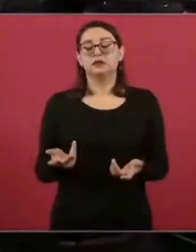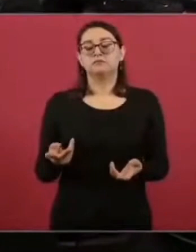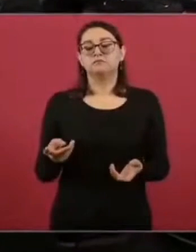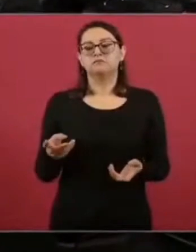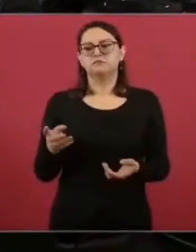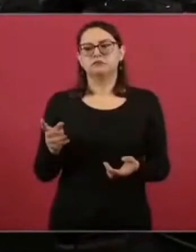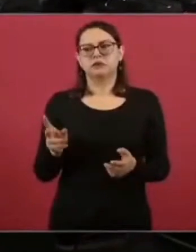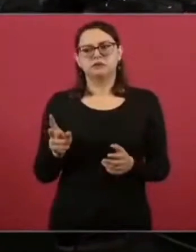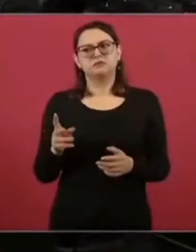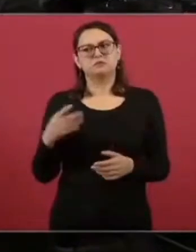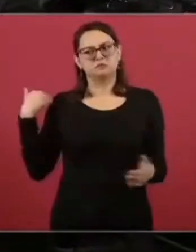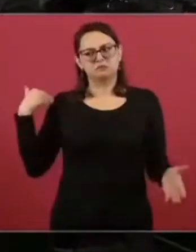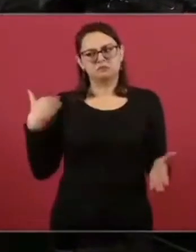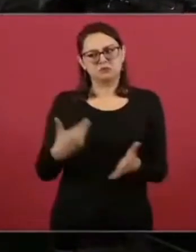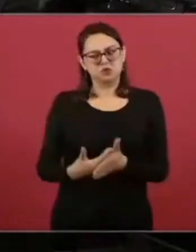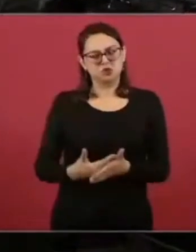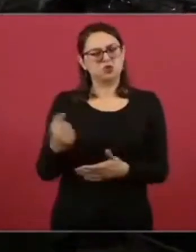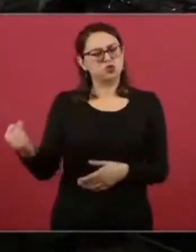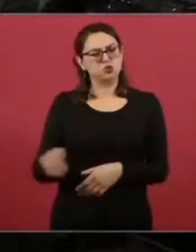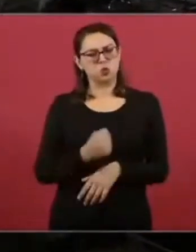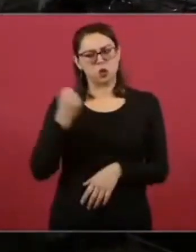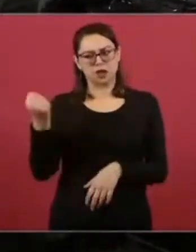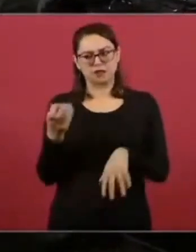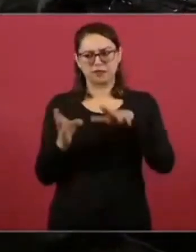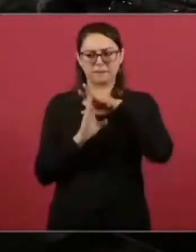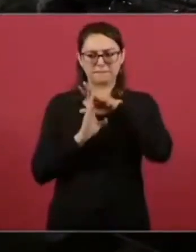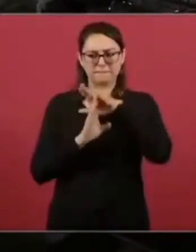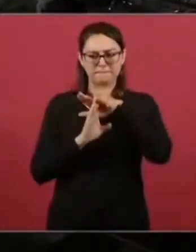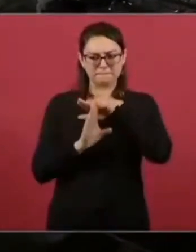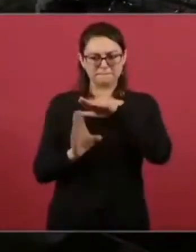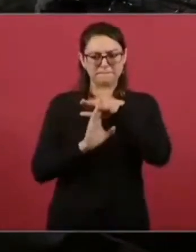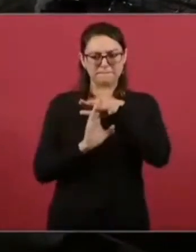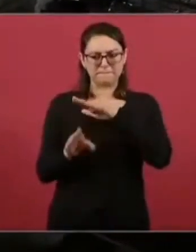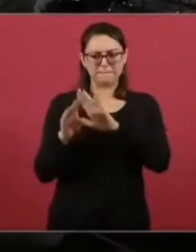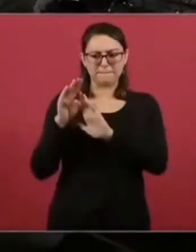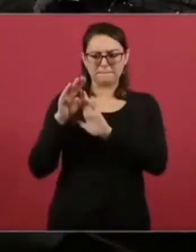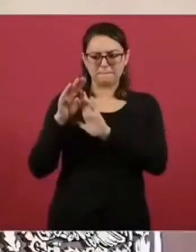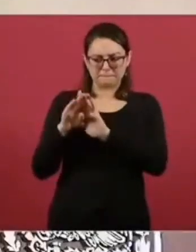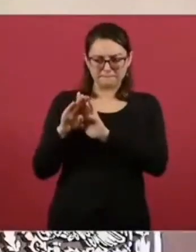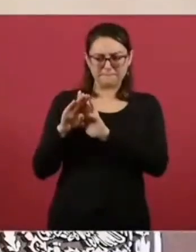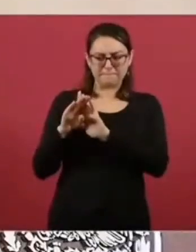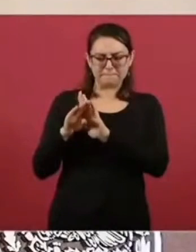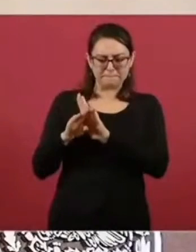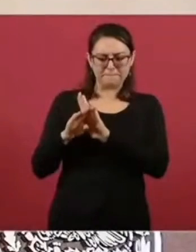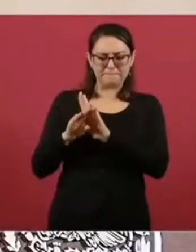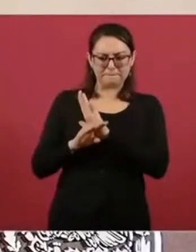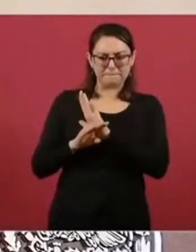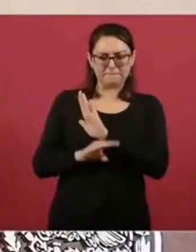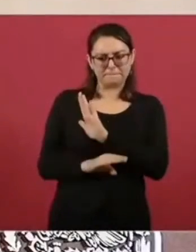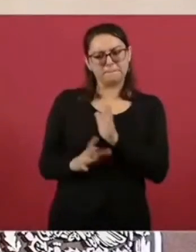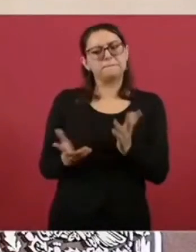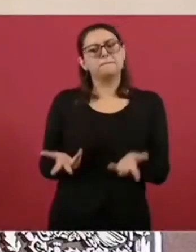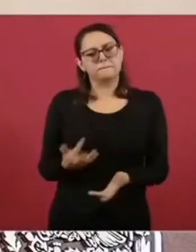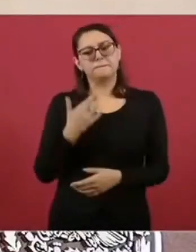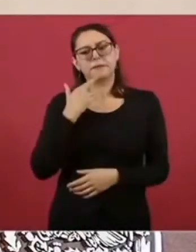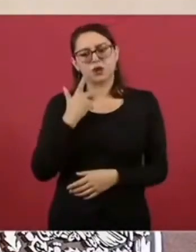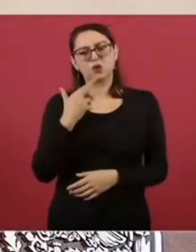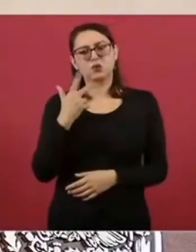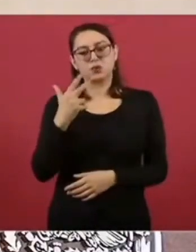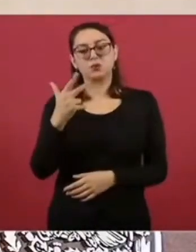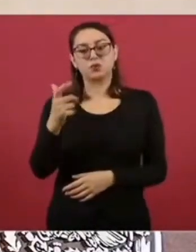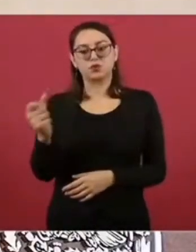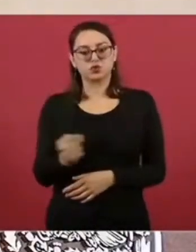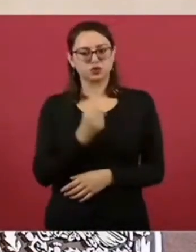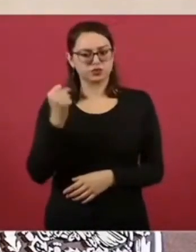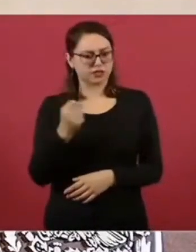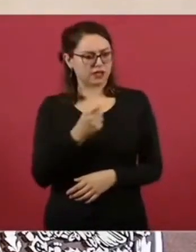lo de el informe de